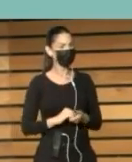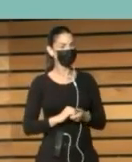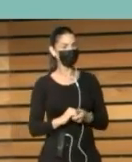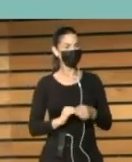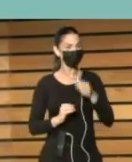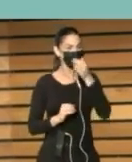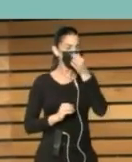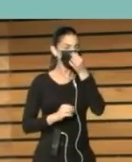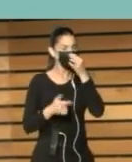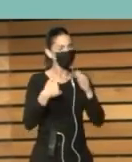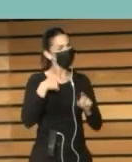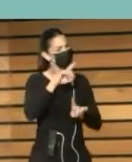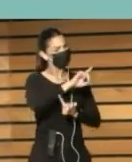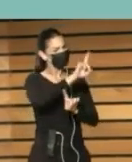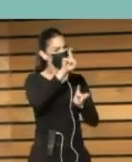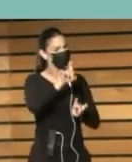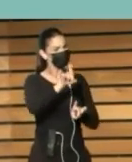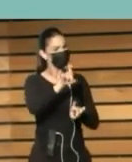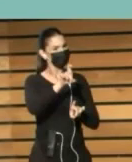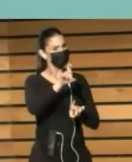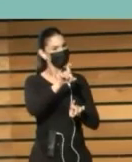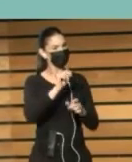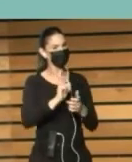Y quería preguntarle